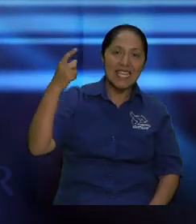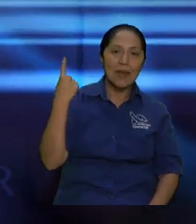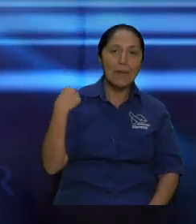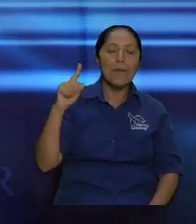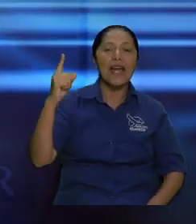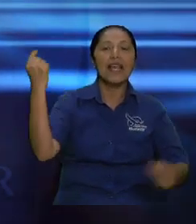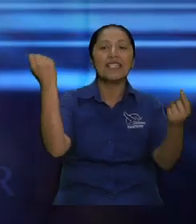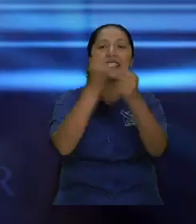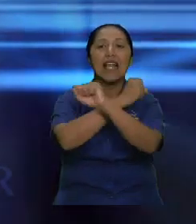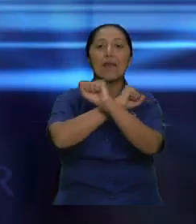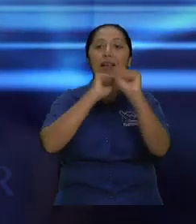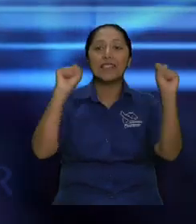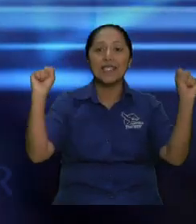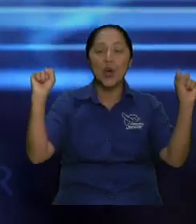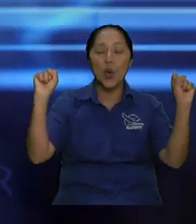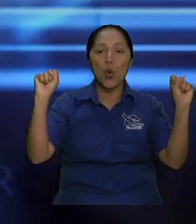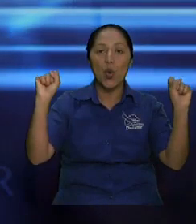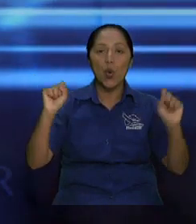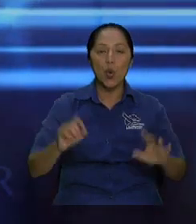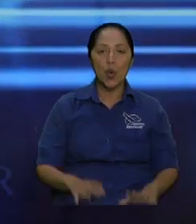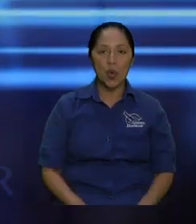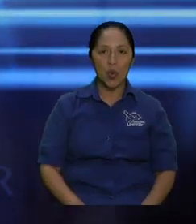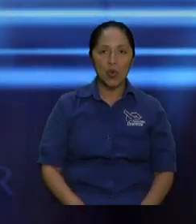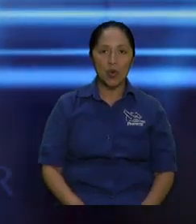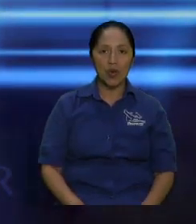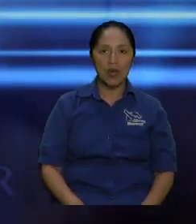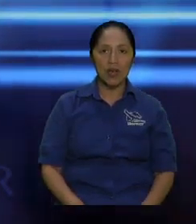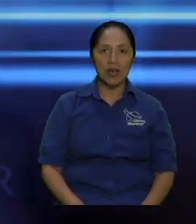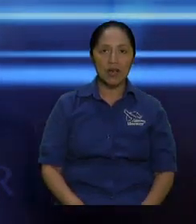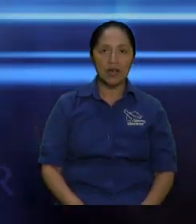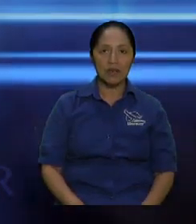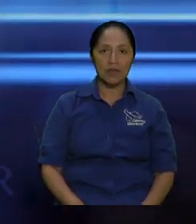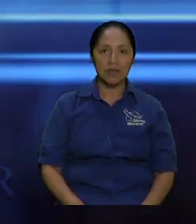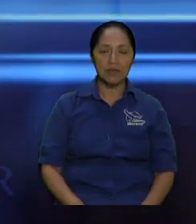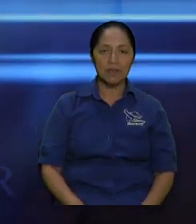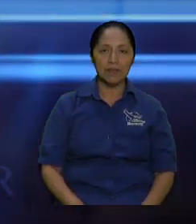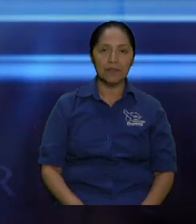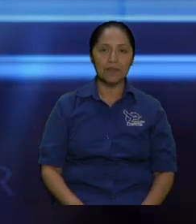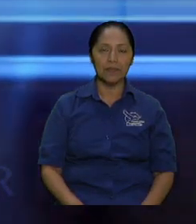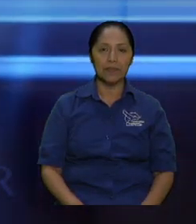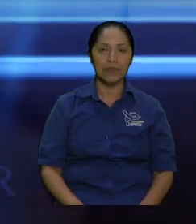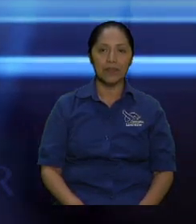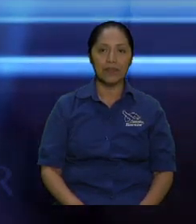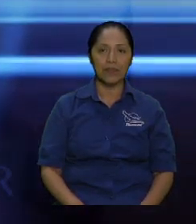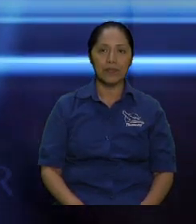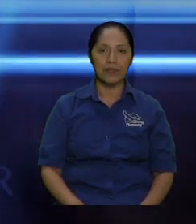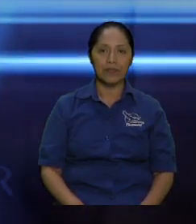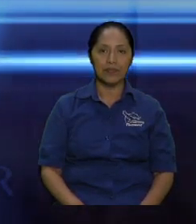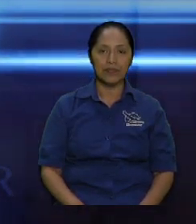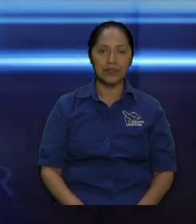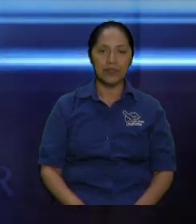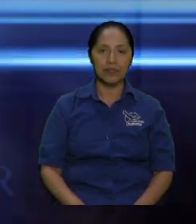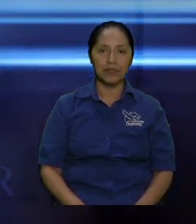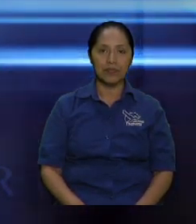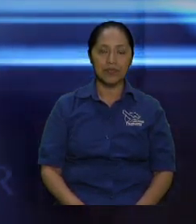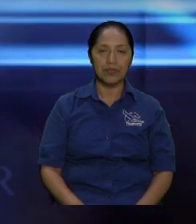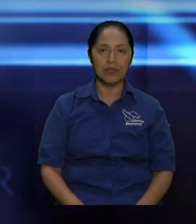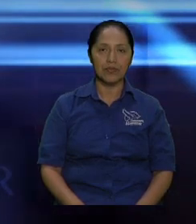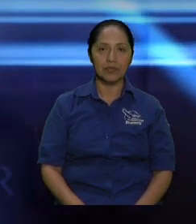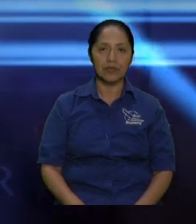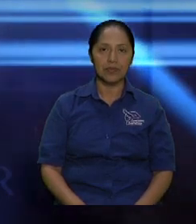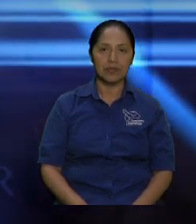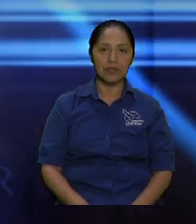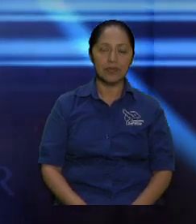ser salvos de esta perversa generación ser salvos de esta cosa y por último va haber una salvación plena